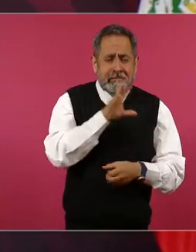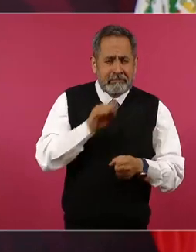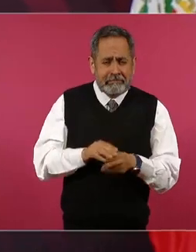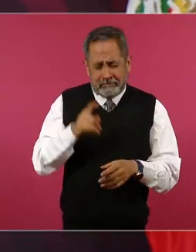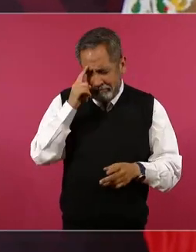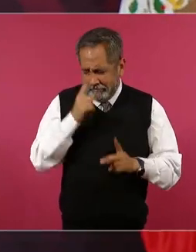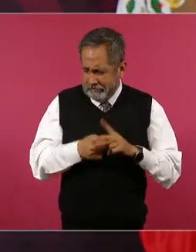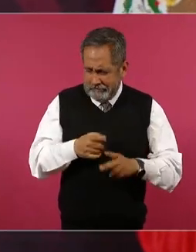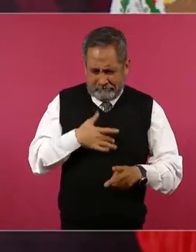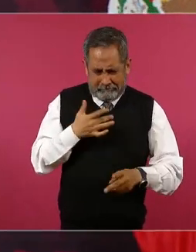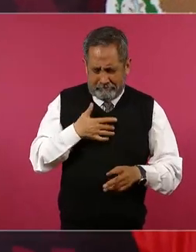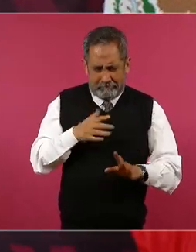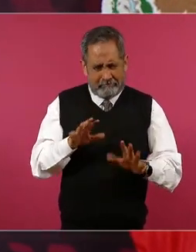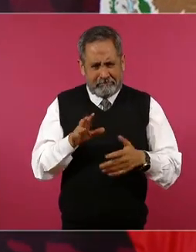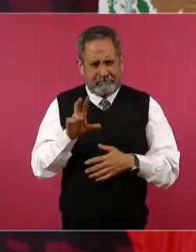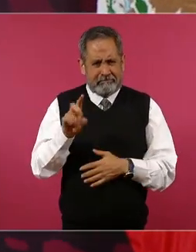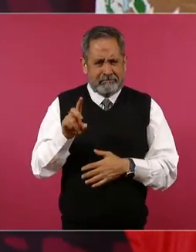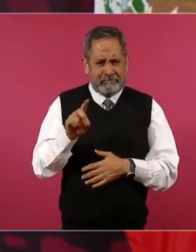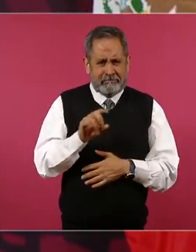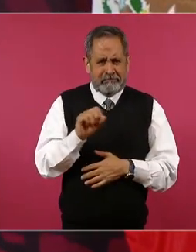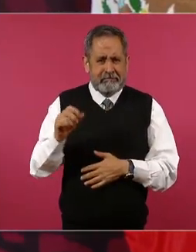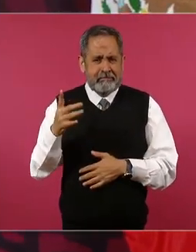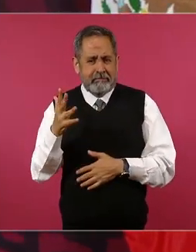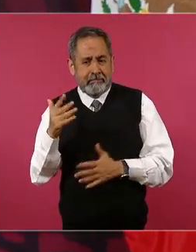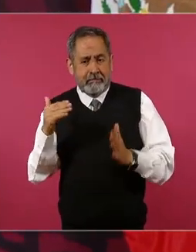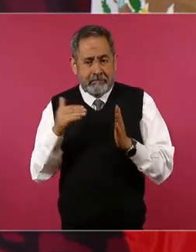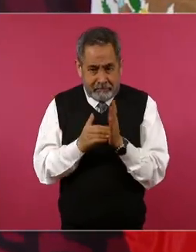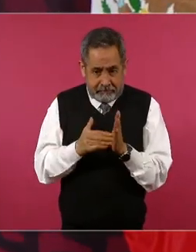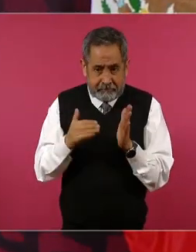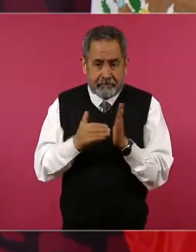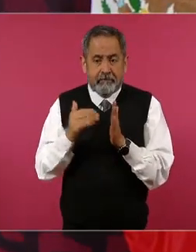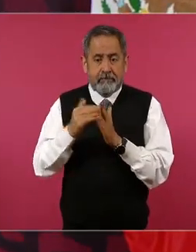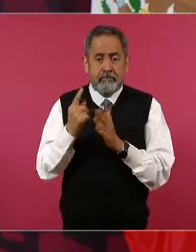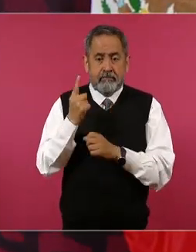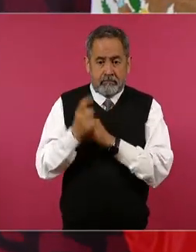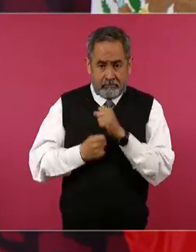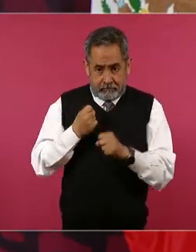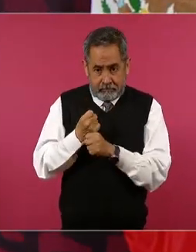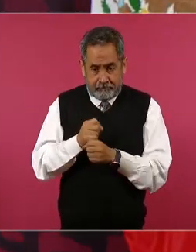calculo que de 30 a 50 mil millones al año